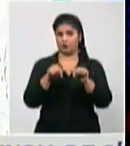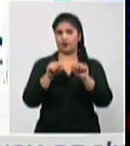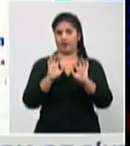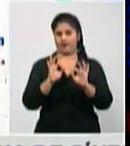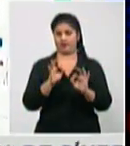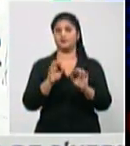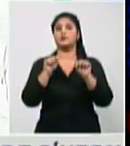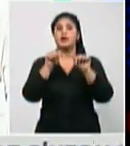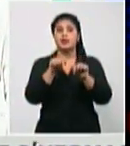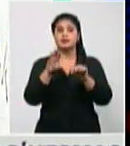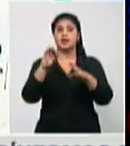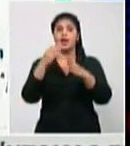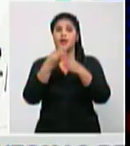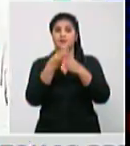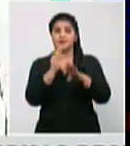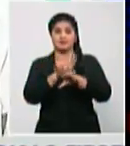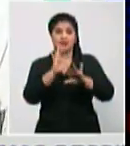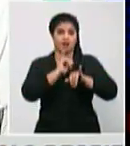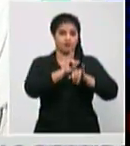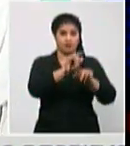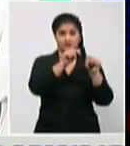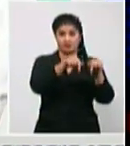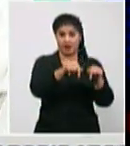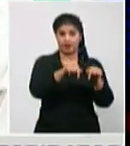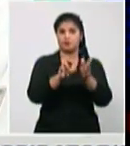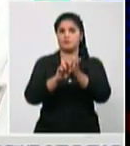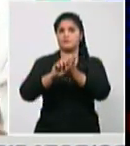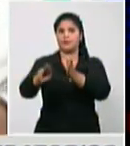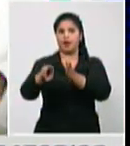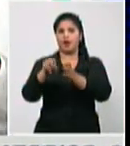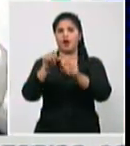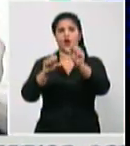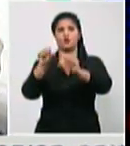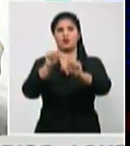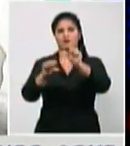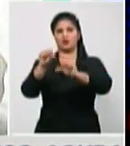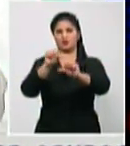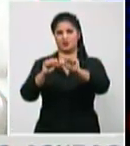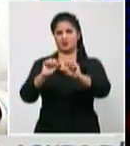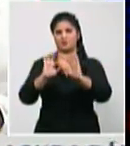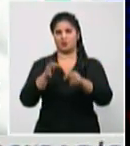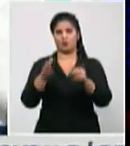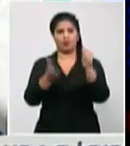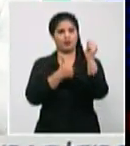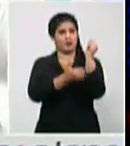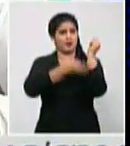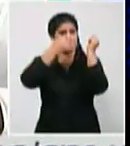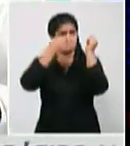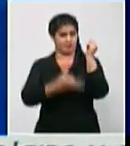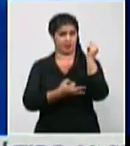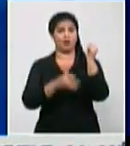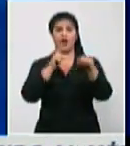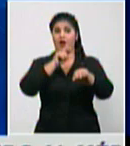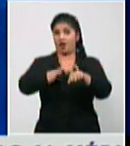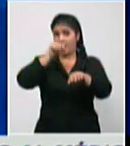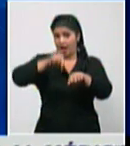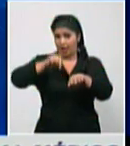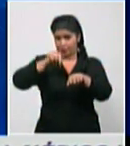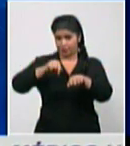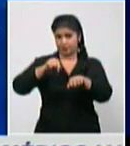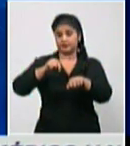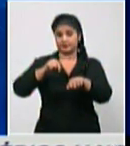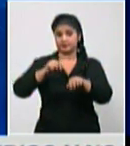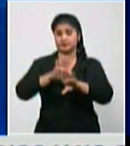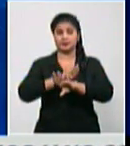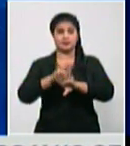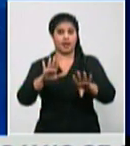cuando las muestras lleguen ya se tienen y ya es una cosa y en tiempo real y llegará el momento ya cuando se tenga